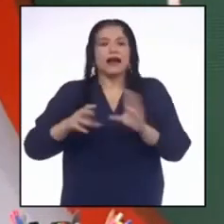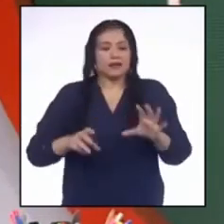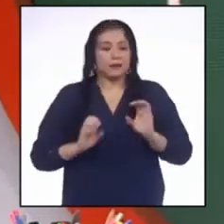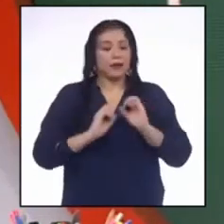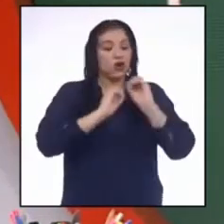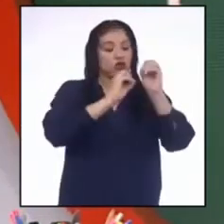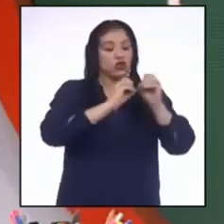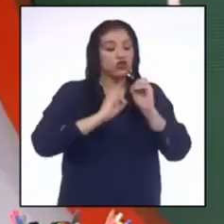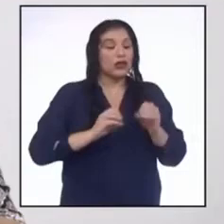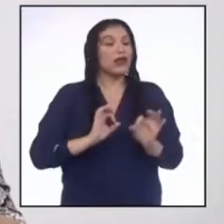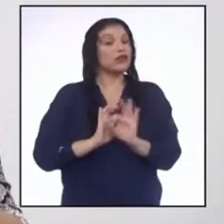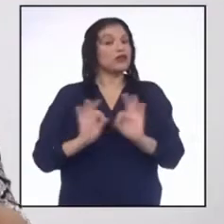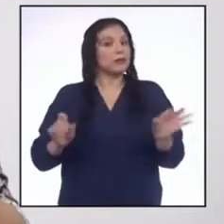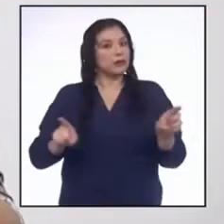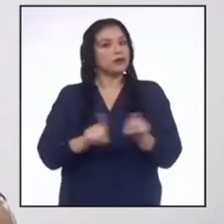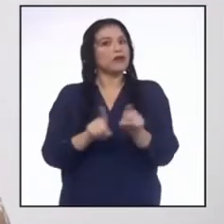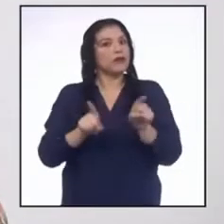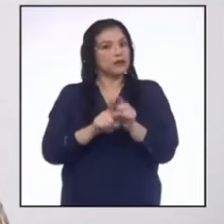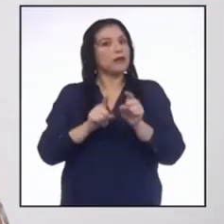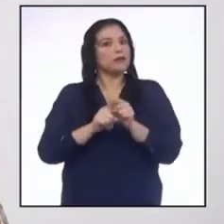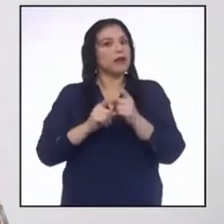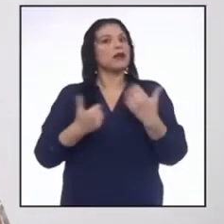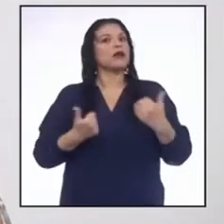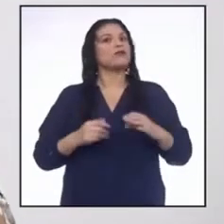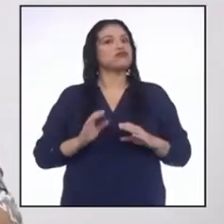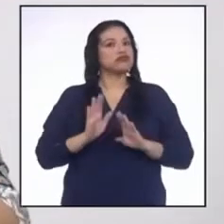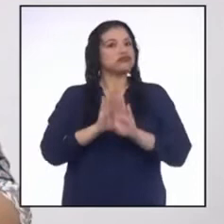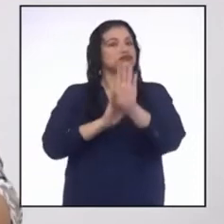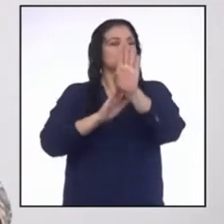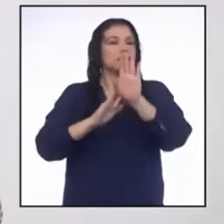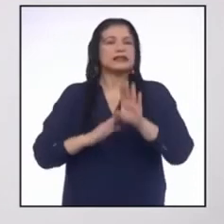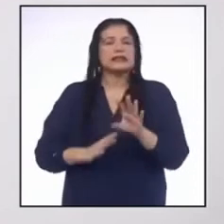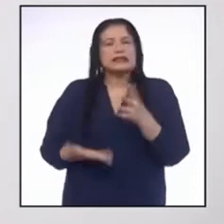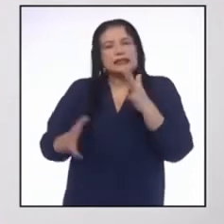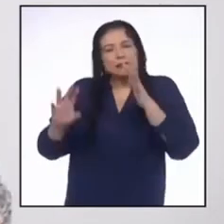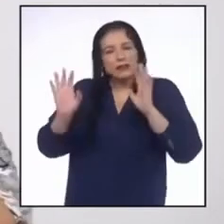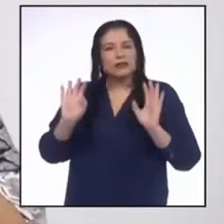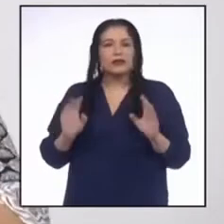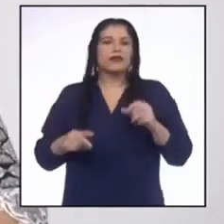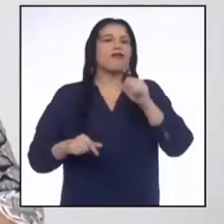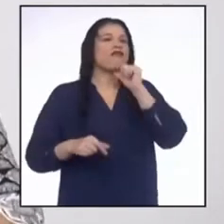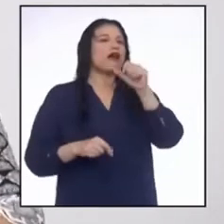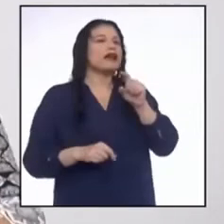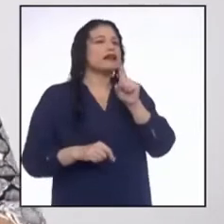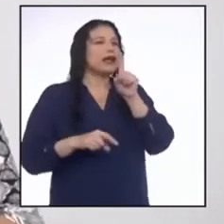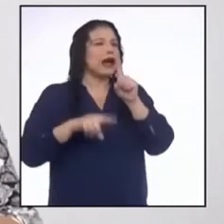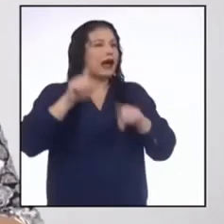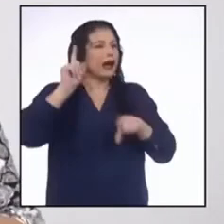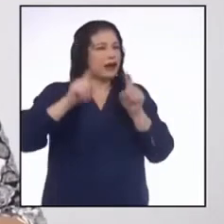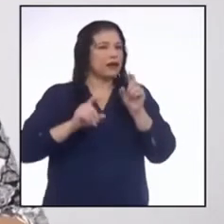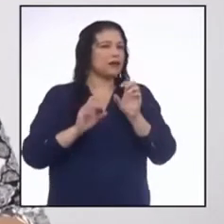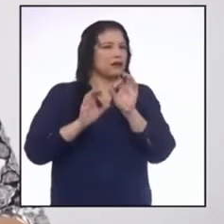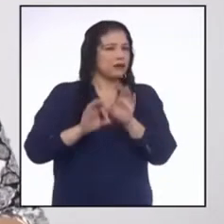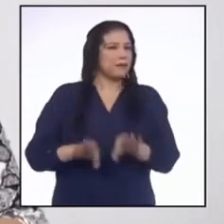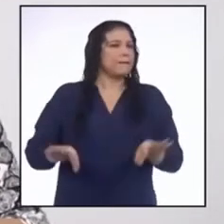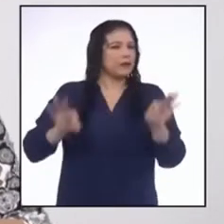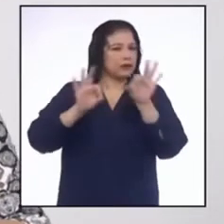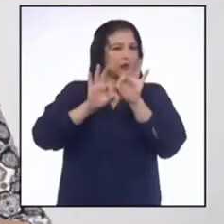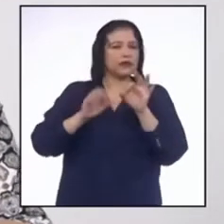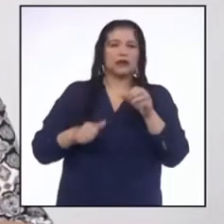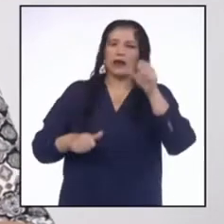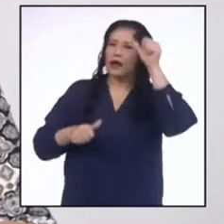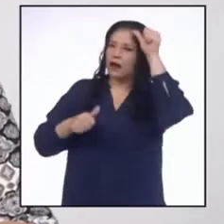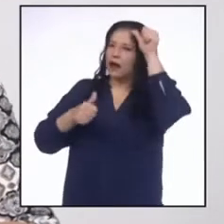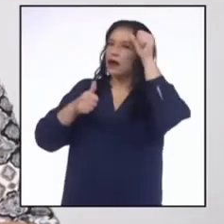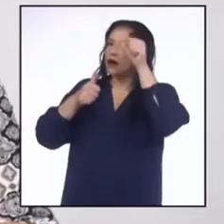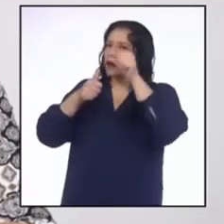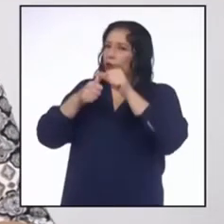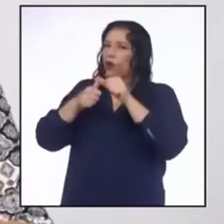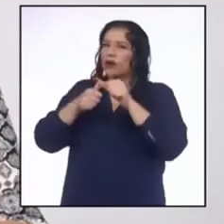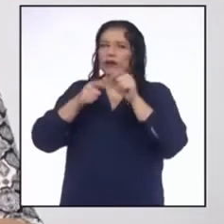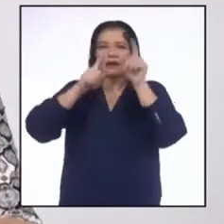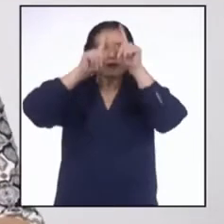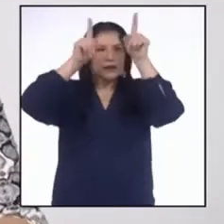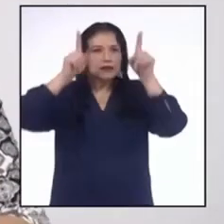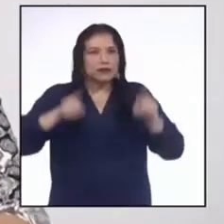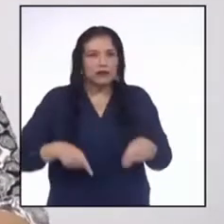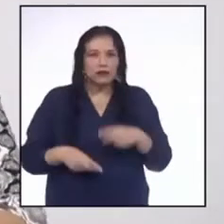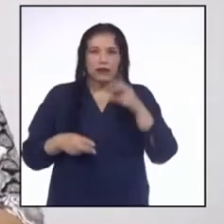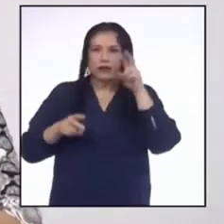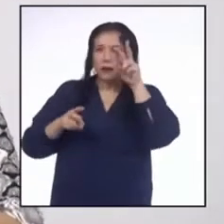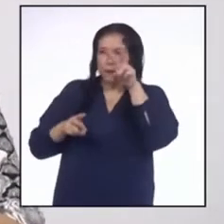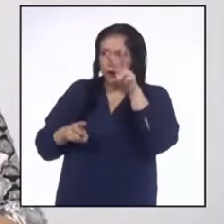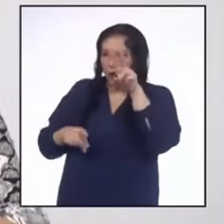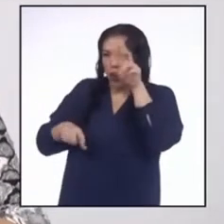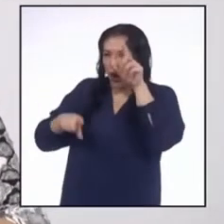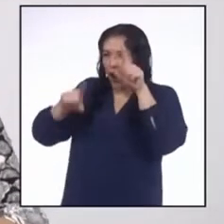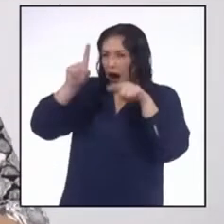limpios y productivos. Estás cerca, pero te falta algo. ¿Recuerdas que a Stephanie le llamó la